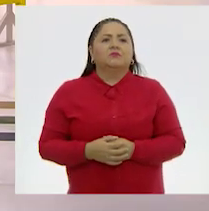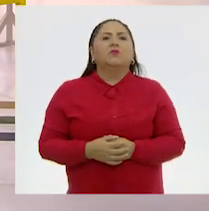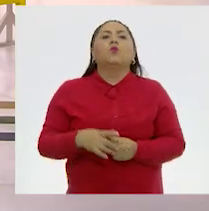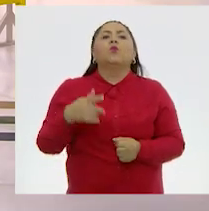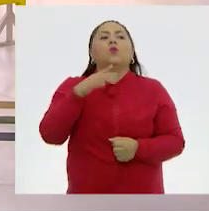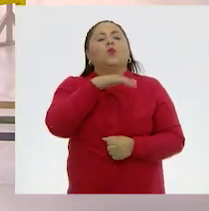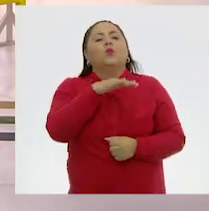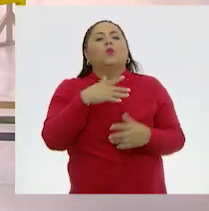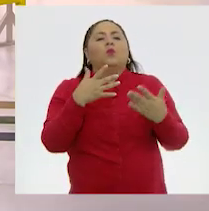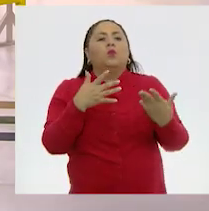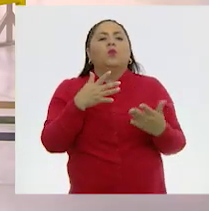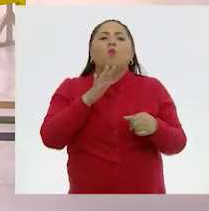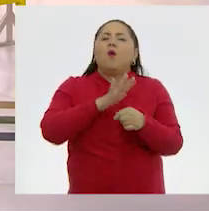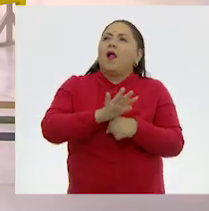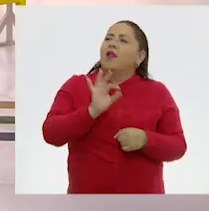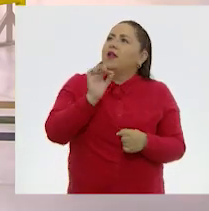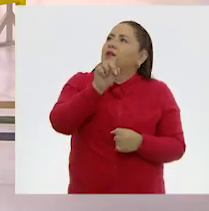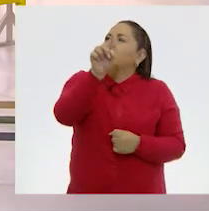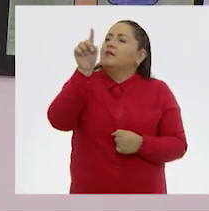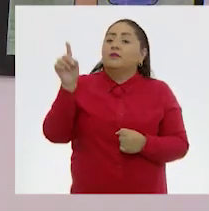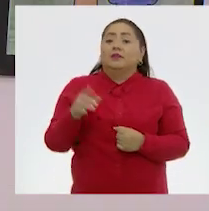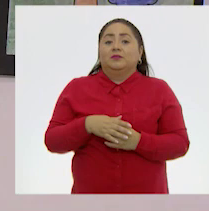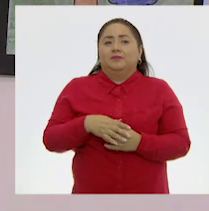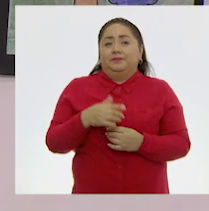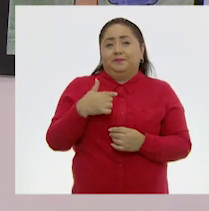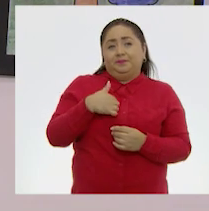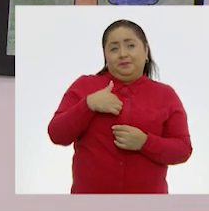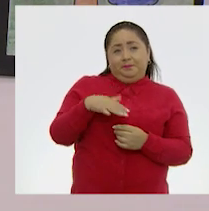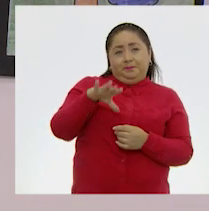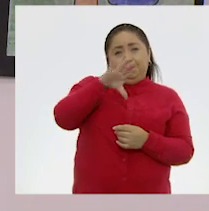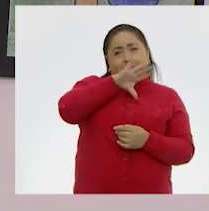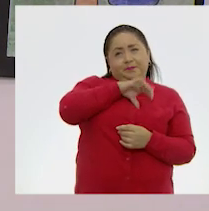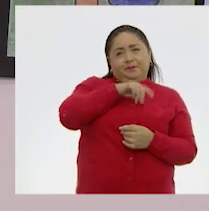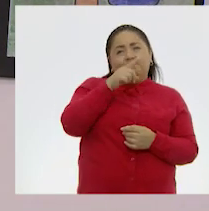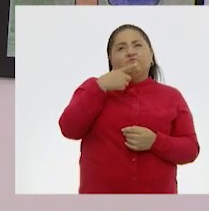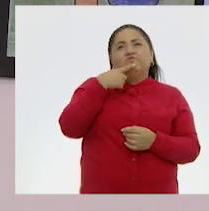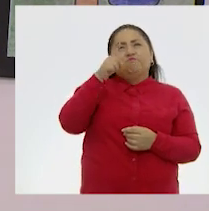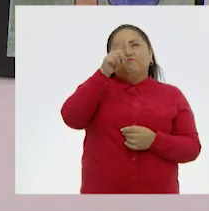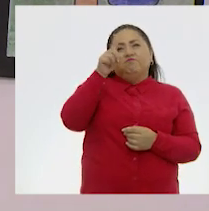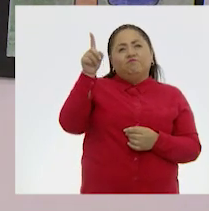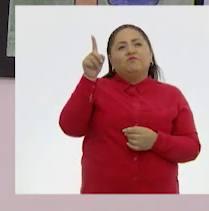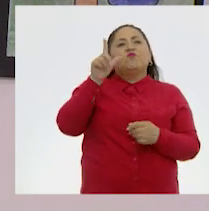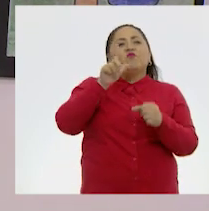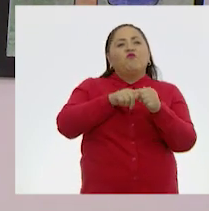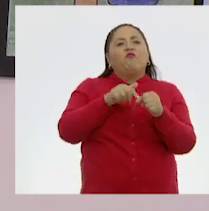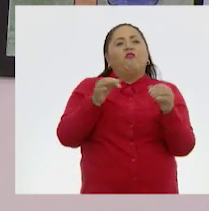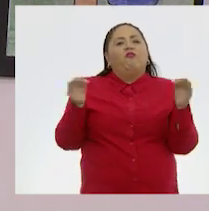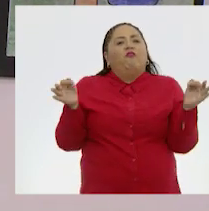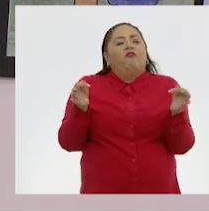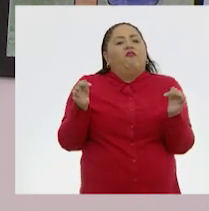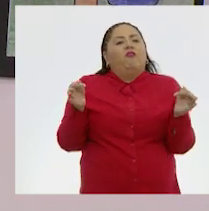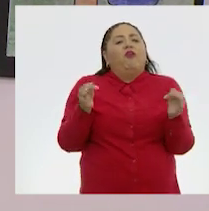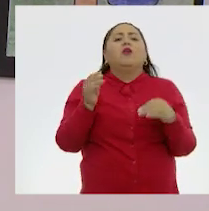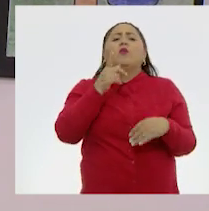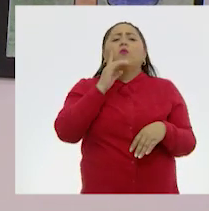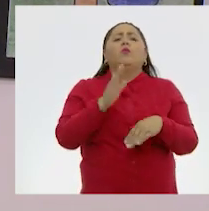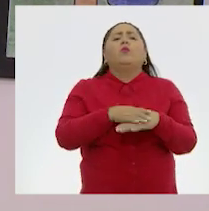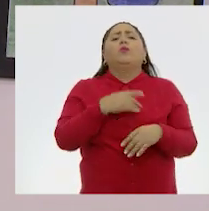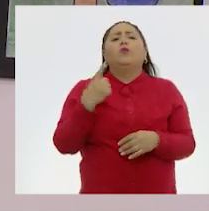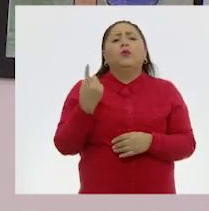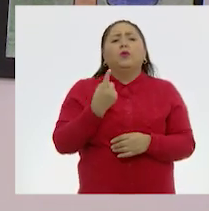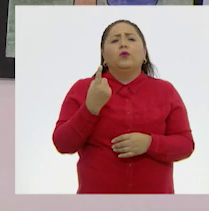¿Cuál es tu preferido? Mi preferido creo que es el de colores fríos, porque